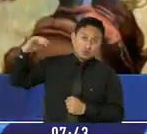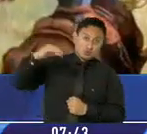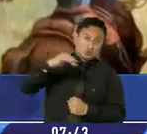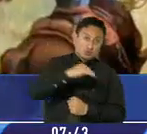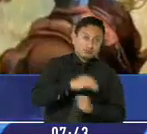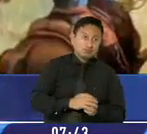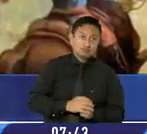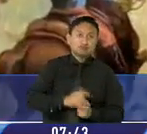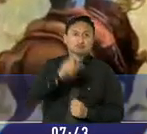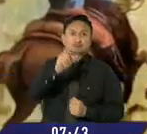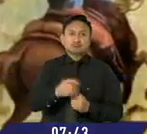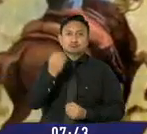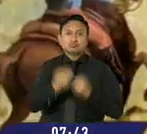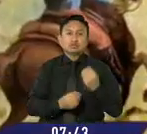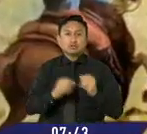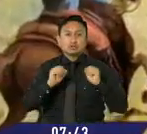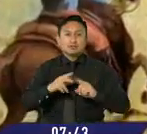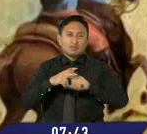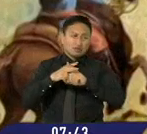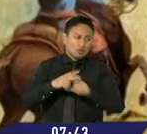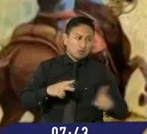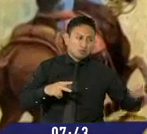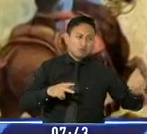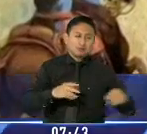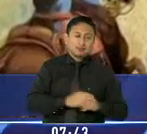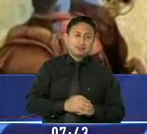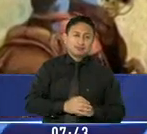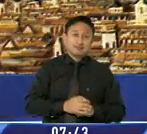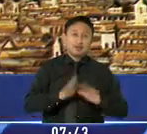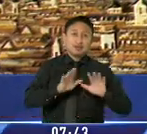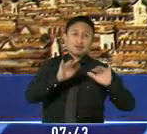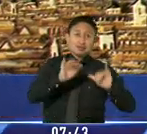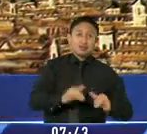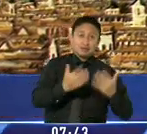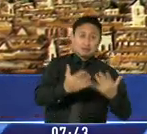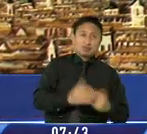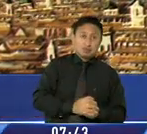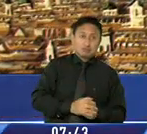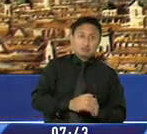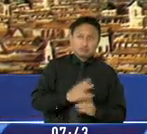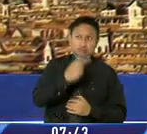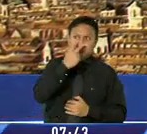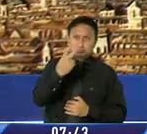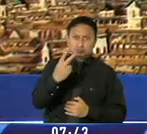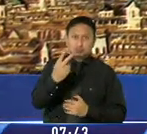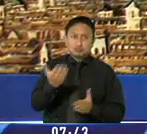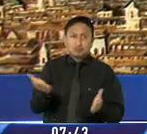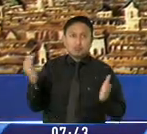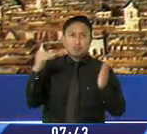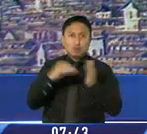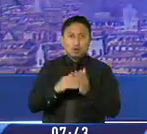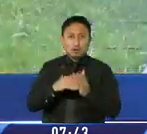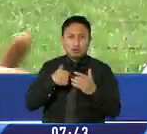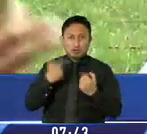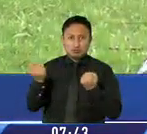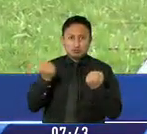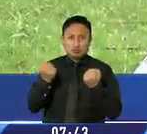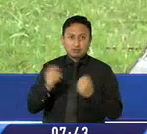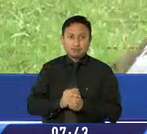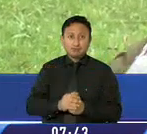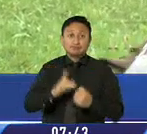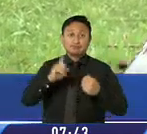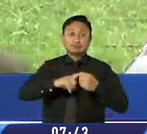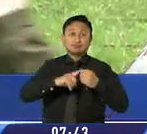Los patriotas tuvieron que salir huyendo y se atrincheraron en las faldas de la loma, sin darse cuenta que tomaban nuevamente las riendas de la batalla. Los